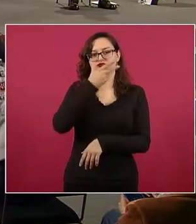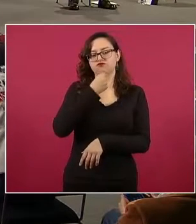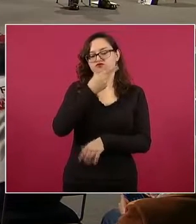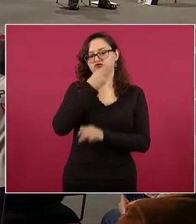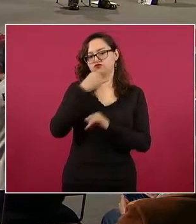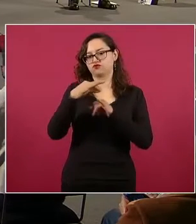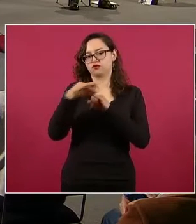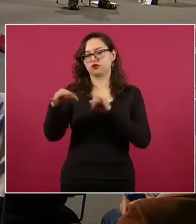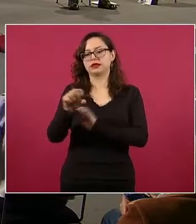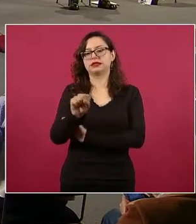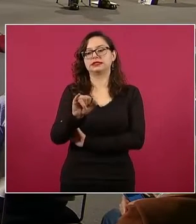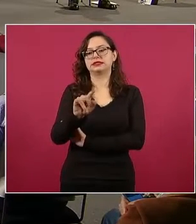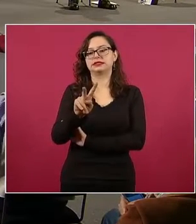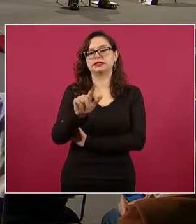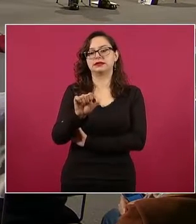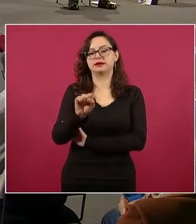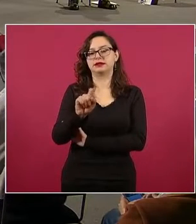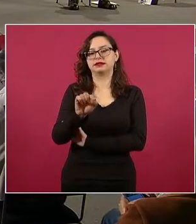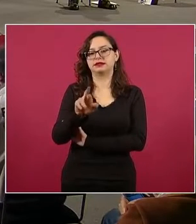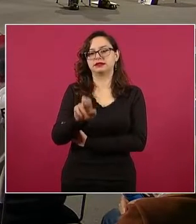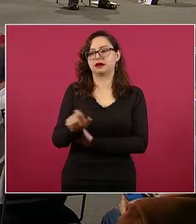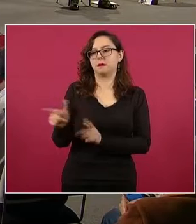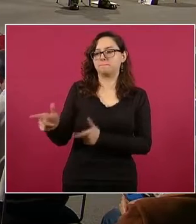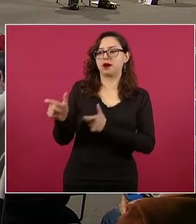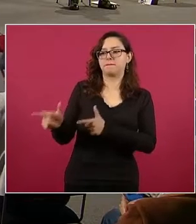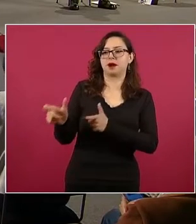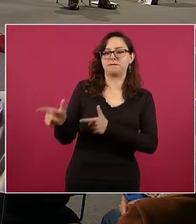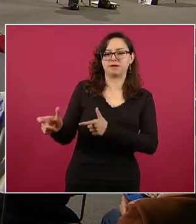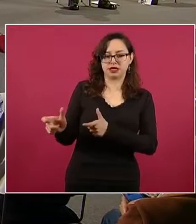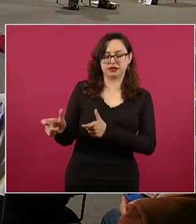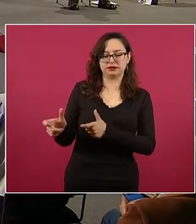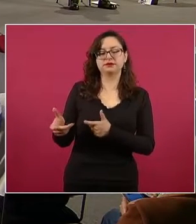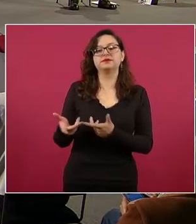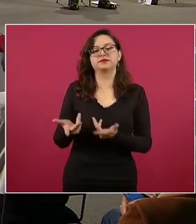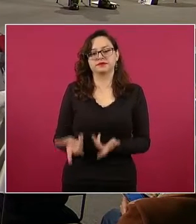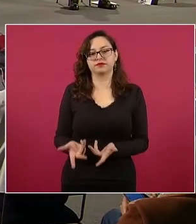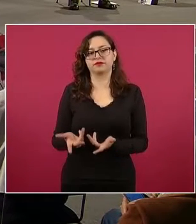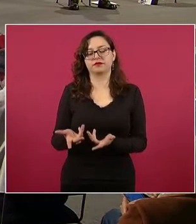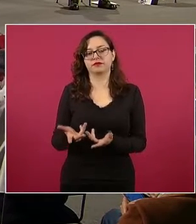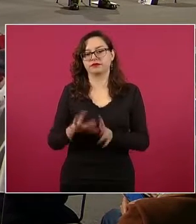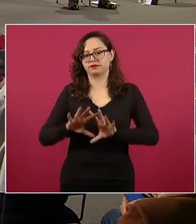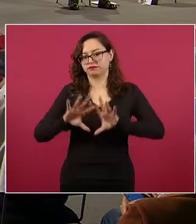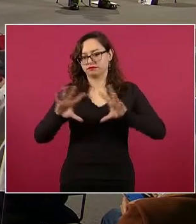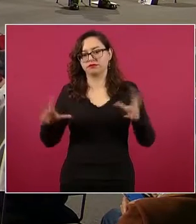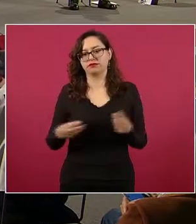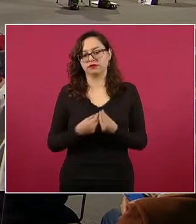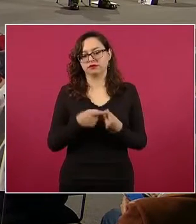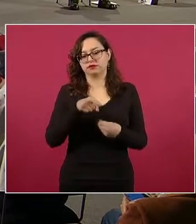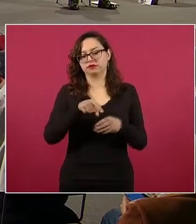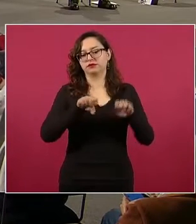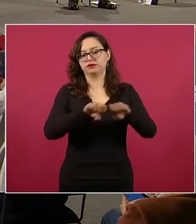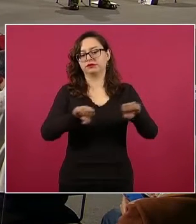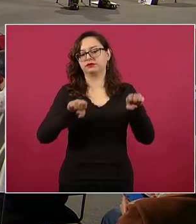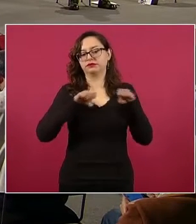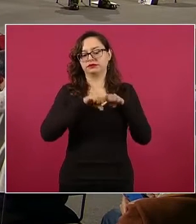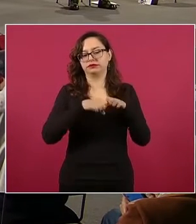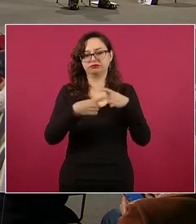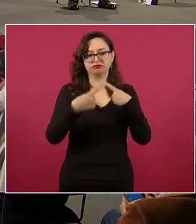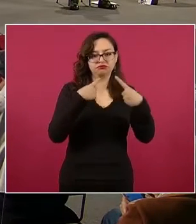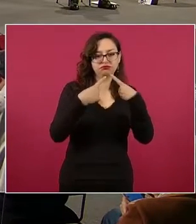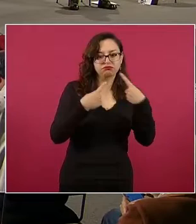el copartícipe con la moto, quien facilitó la camioneta para toda la logística de traslado y